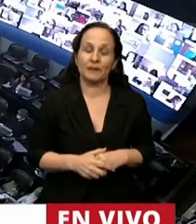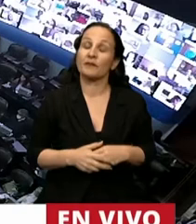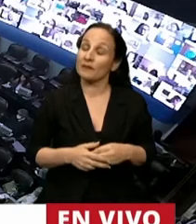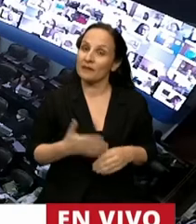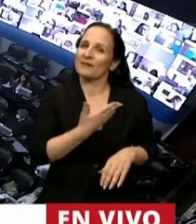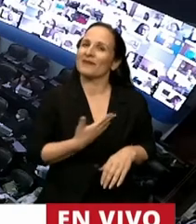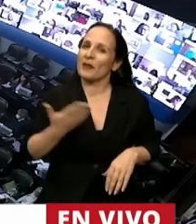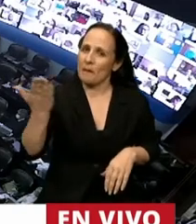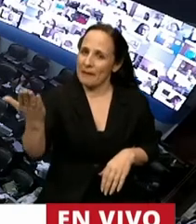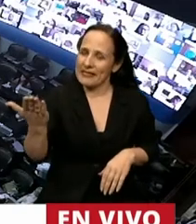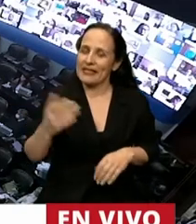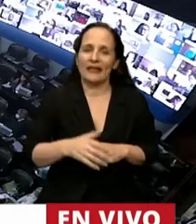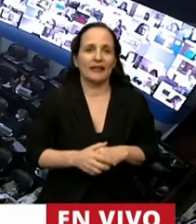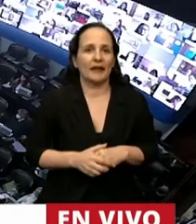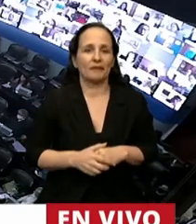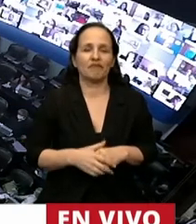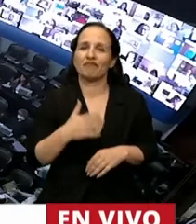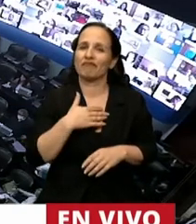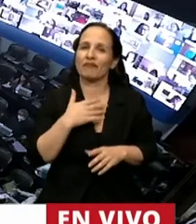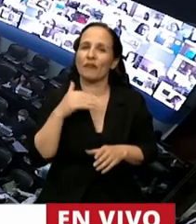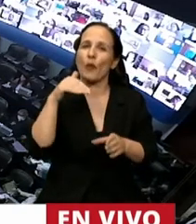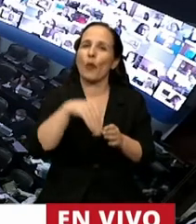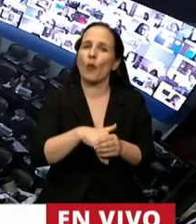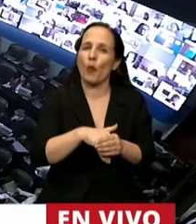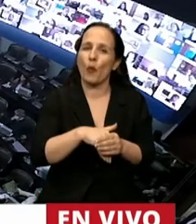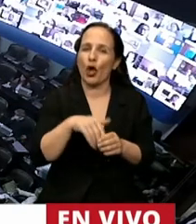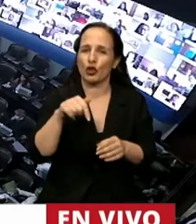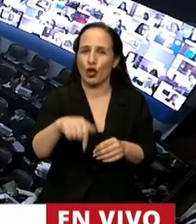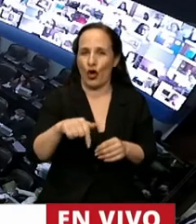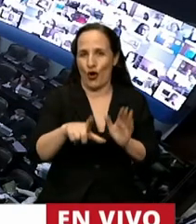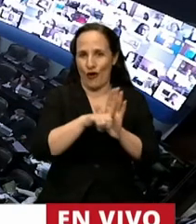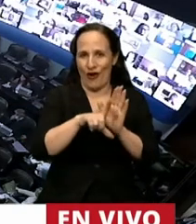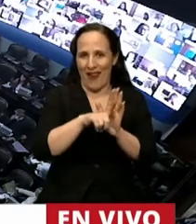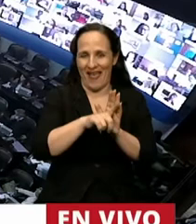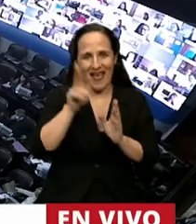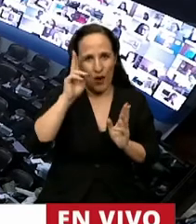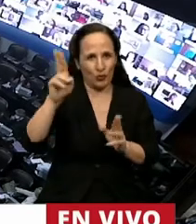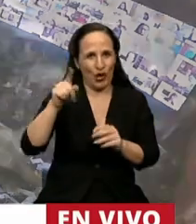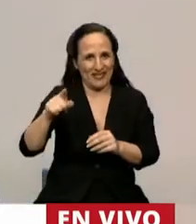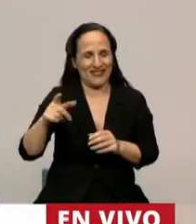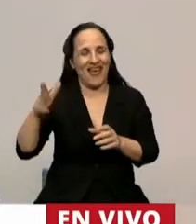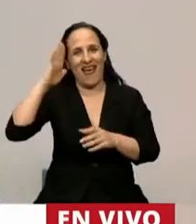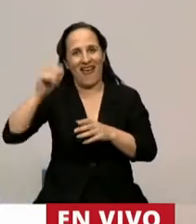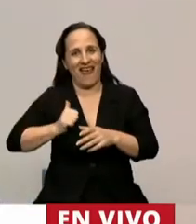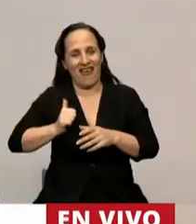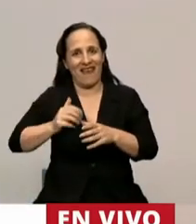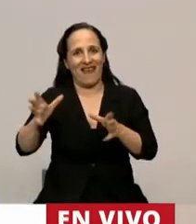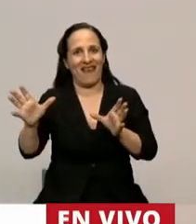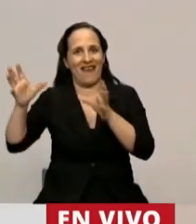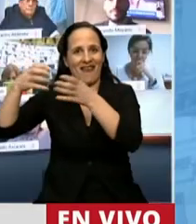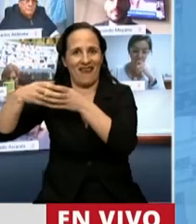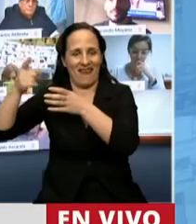Señor Presidente, a los efectos de fundamentar el voto en esta ley que autoriza la entrada y salida de tropas